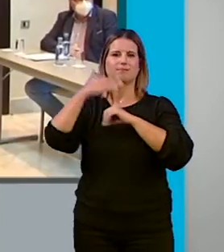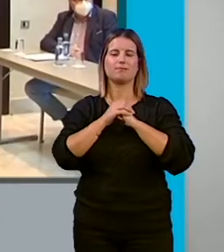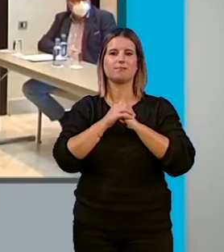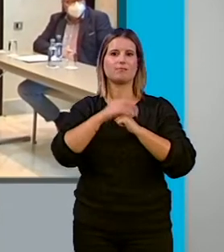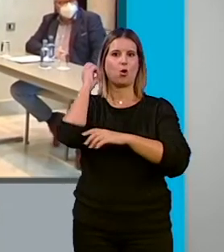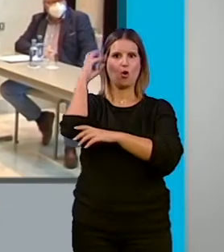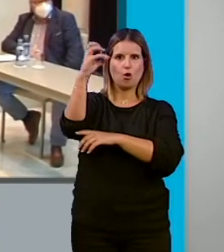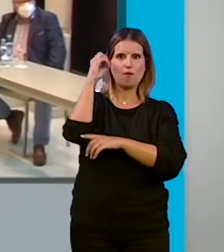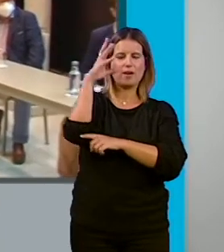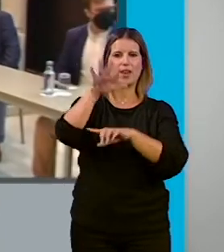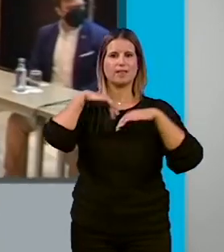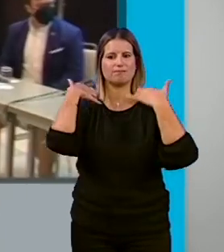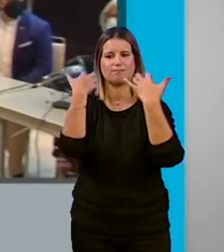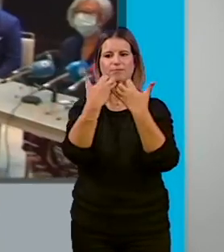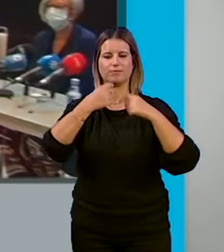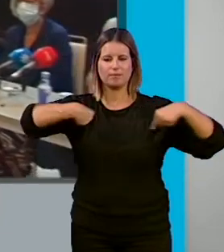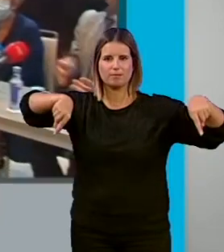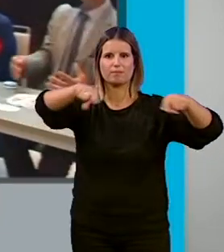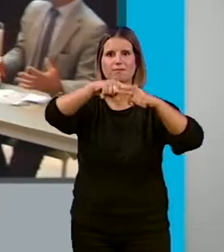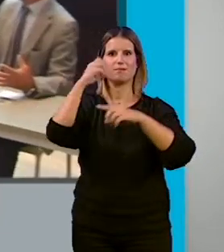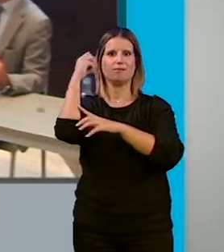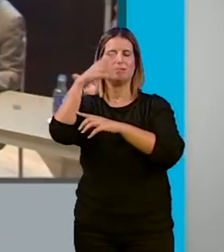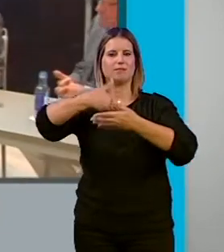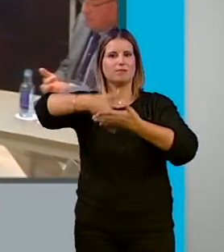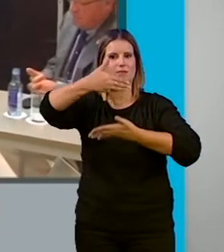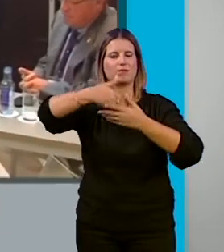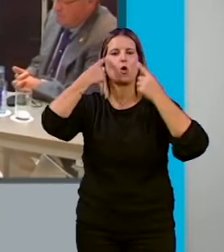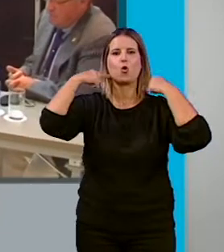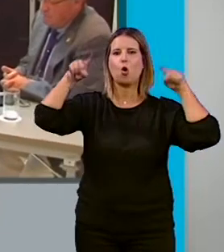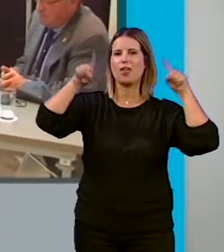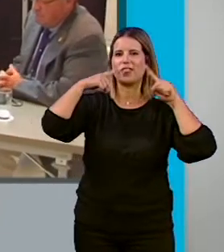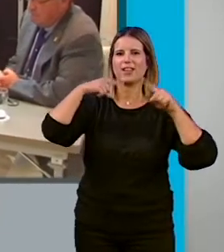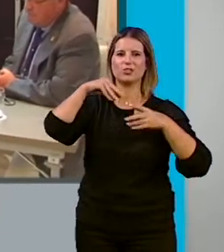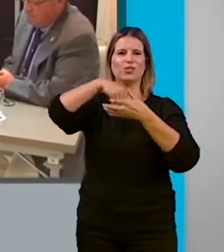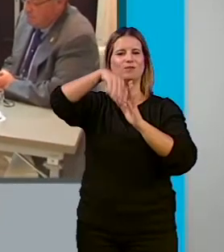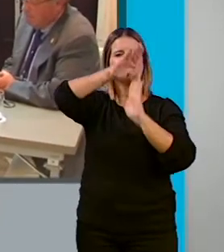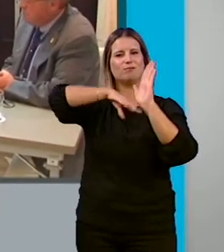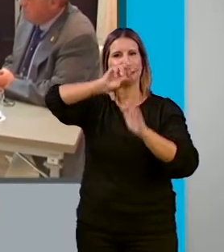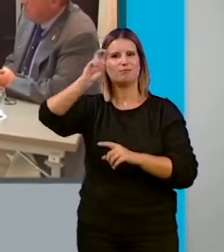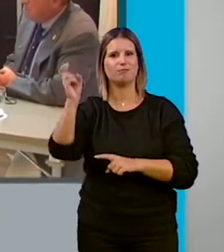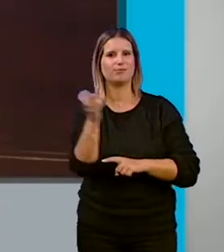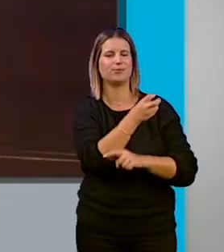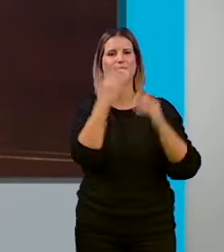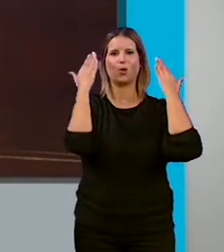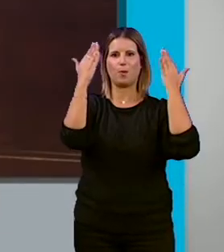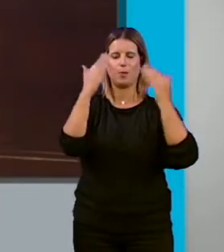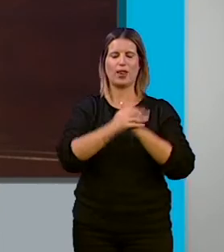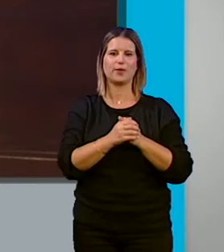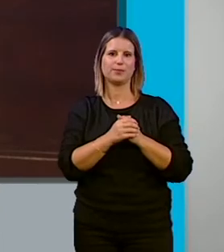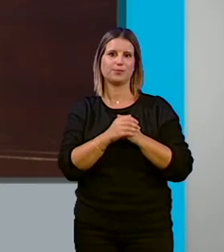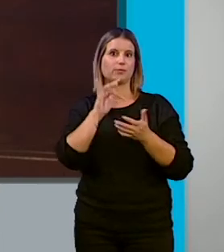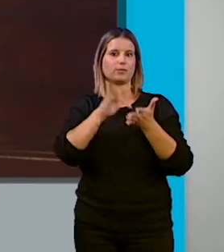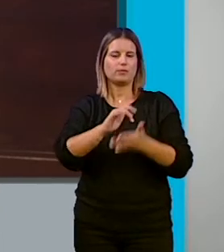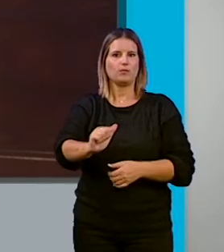Conferencias, charlas, mesas redondas, publicaciones y conciertos serán parte de la actividad intensa que conmemorará esta batalla. Además, es una